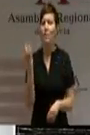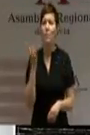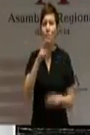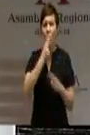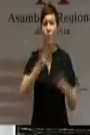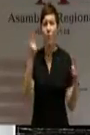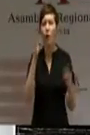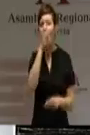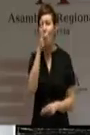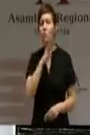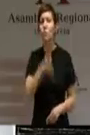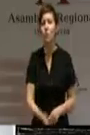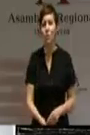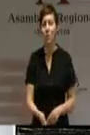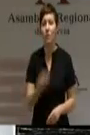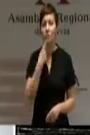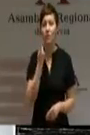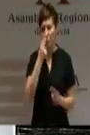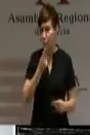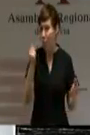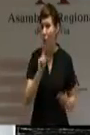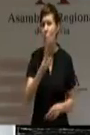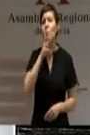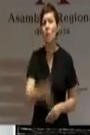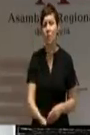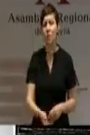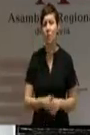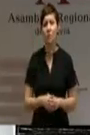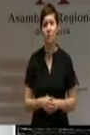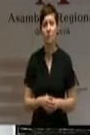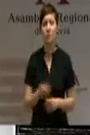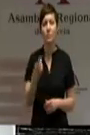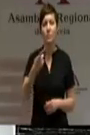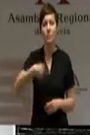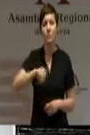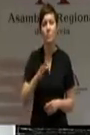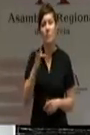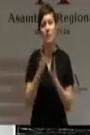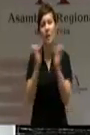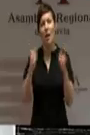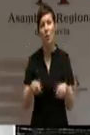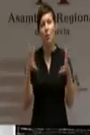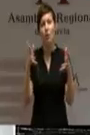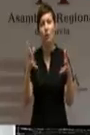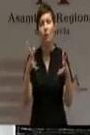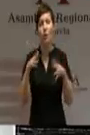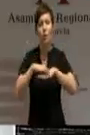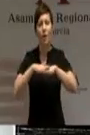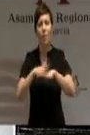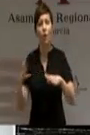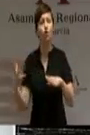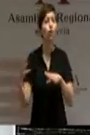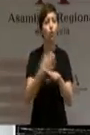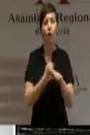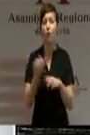del consejo de Gobierno? ¿Por qué no se publican los acuerdos del consejo de Gobierno? ¿Por qué ni siquiera se publican todos los consejos de Gobierno con todos sus acuerdos?